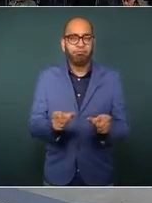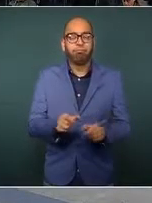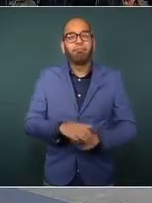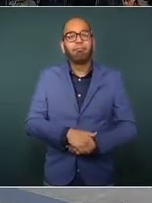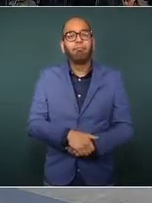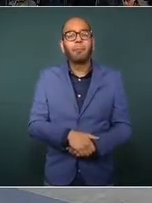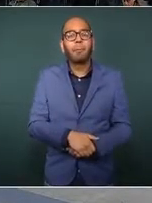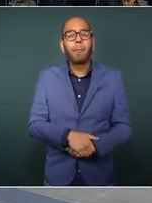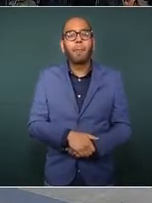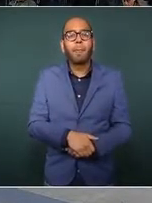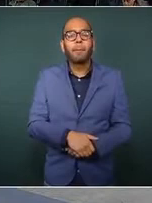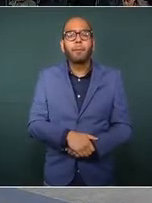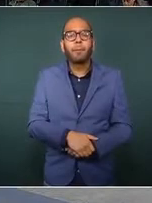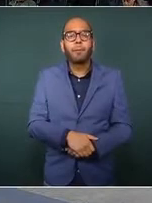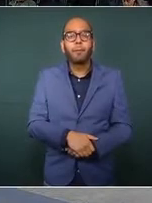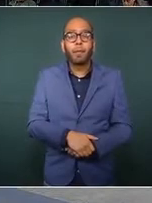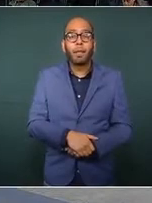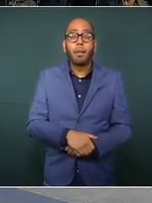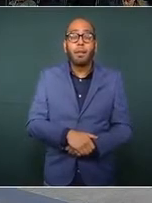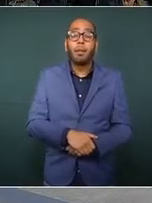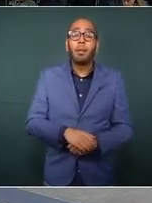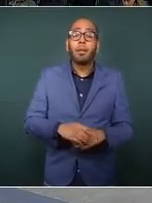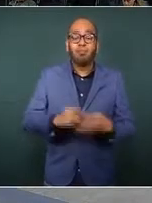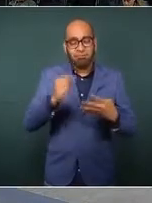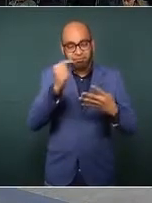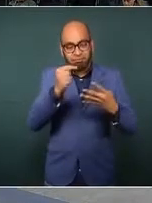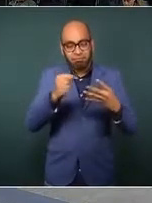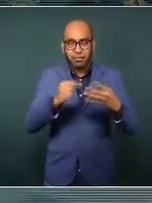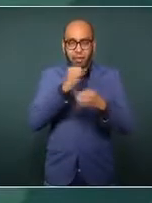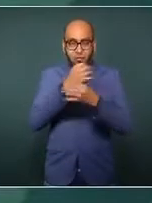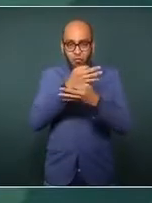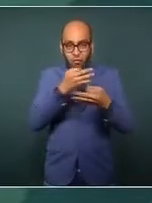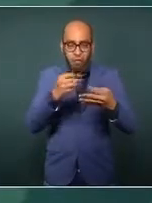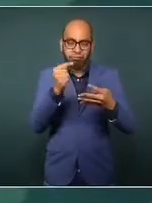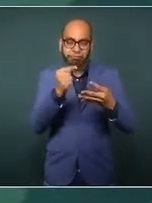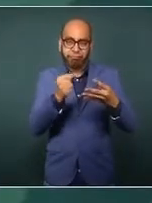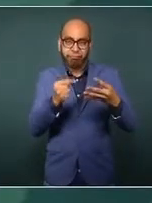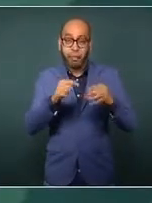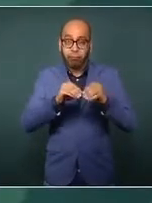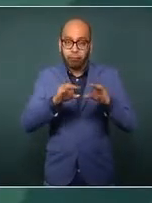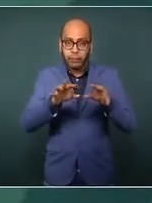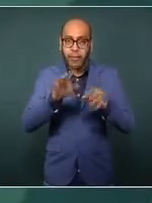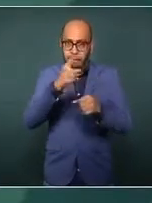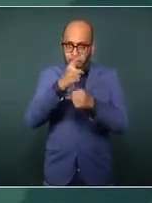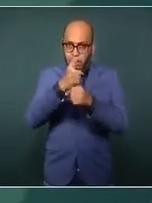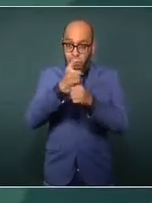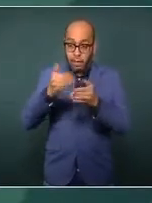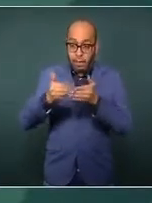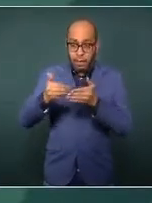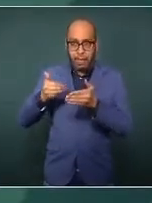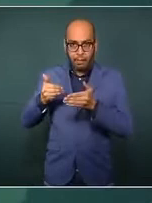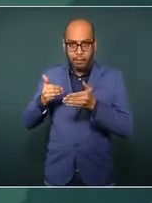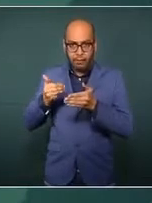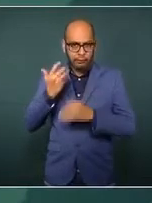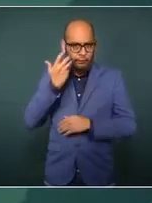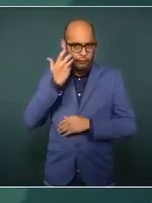Antes de entrar a los datos del tema de seguridad, quisiera yo